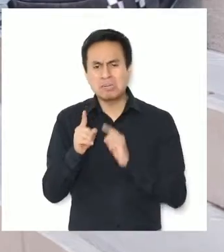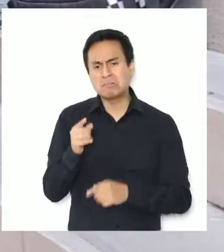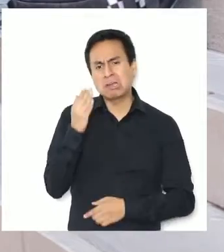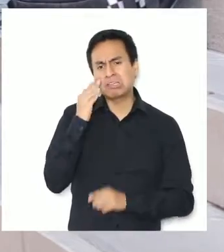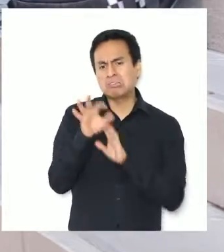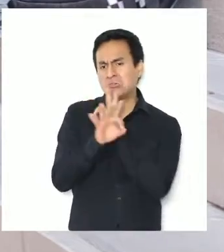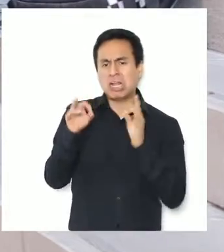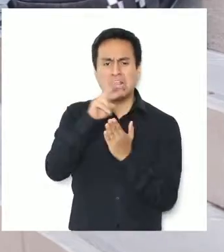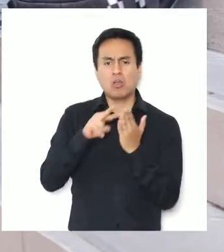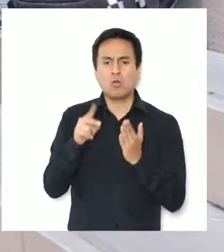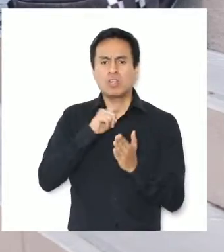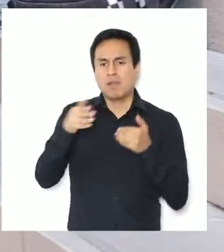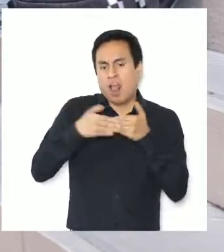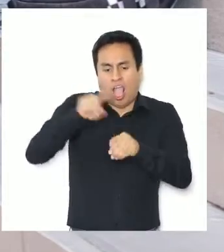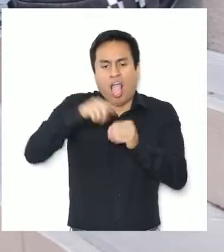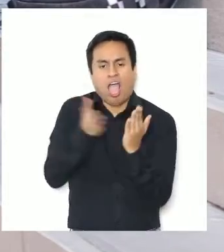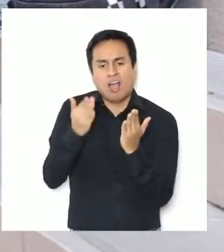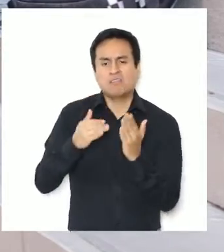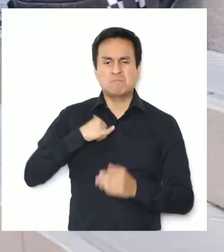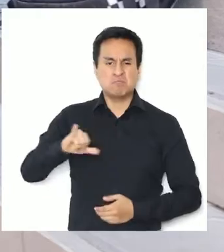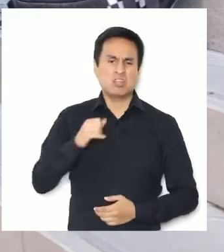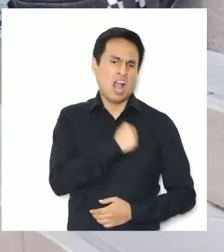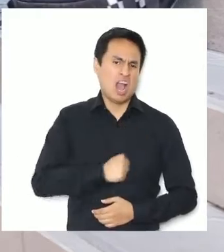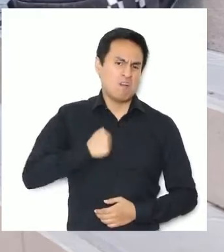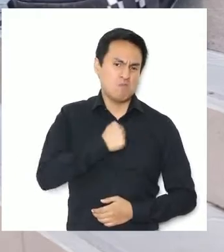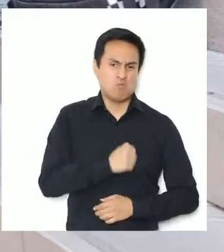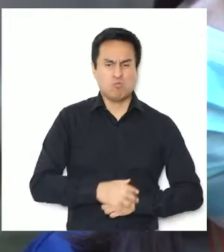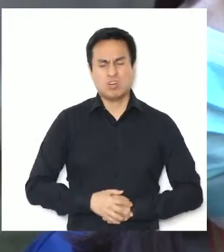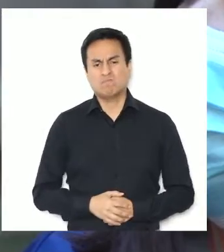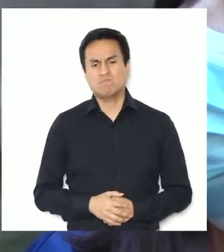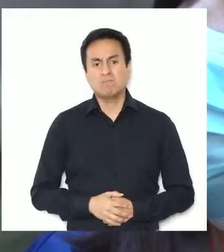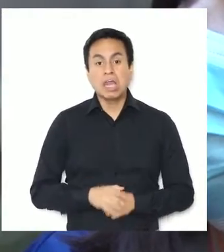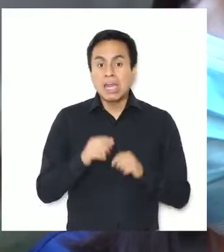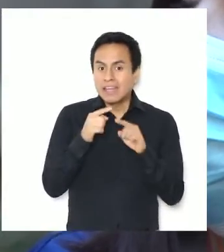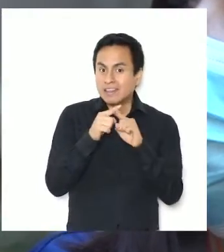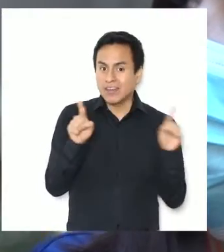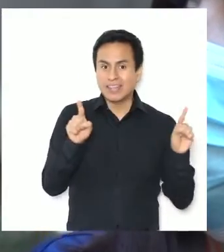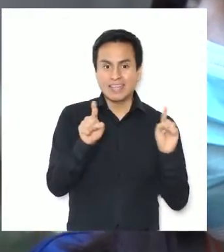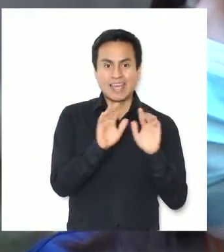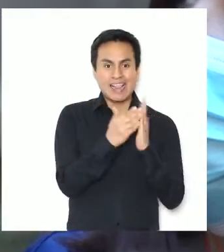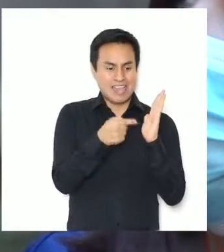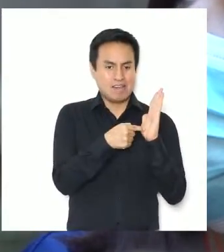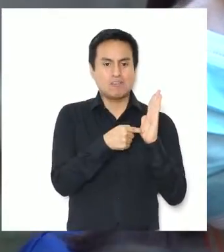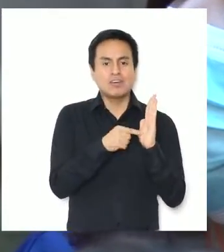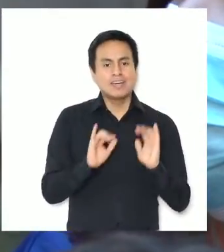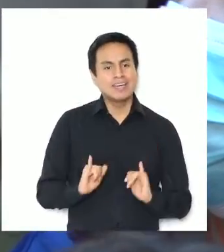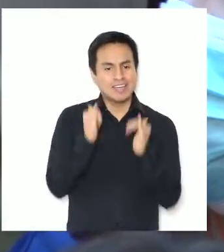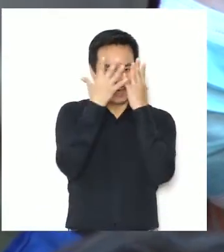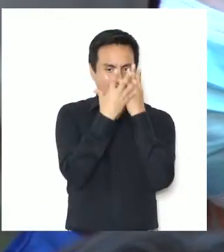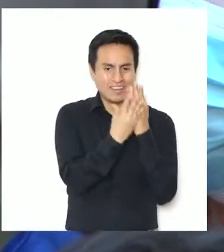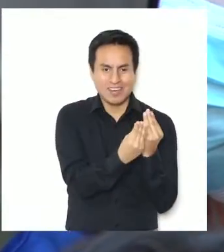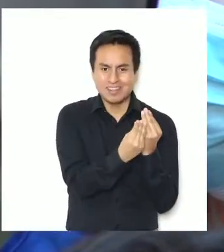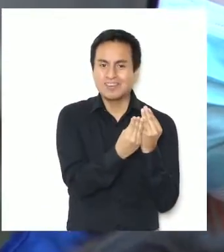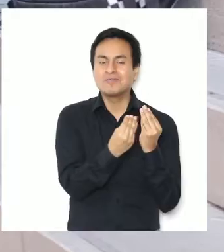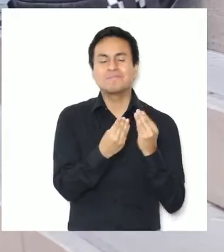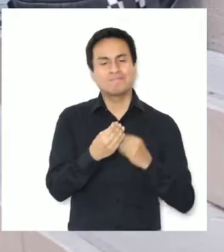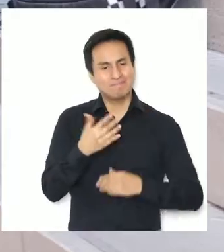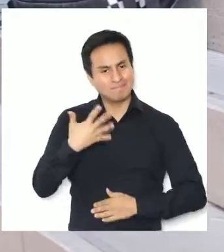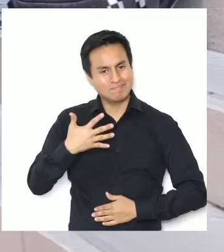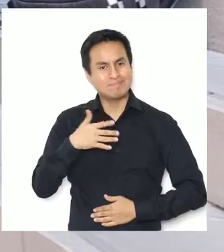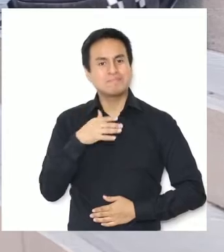casi nunca los leo. O los leo a última hora, no me gustan, me aburren. Y este fue muy entretenido y cautivador, sobre todo por el hecho